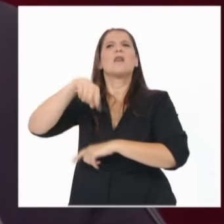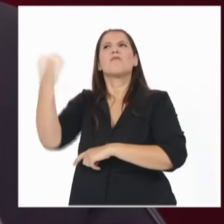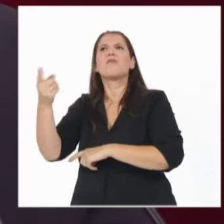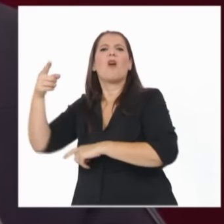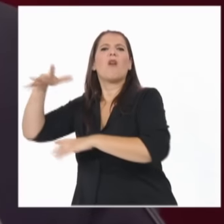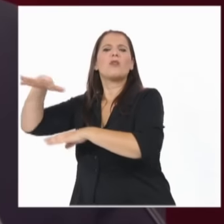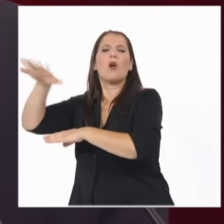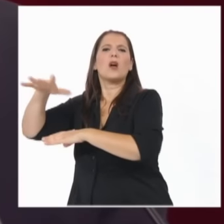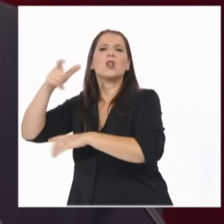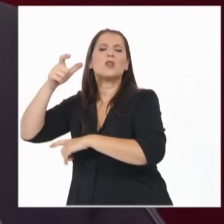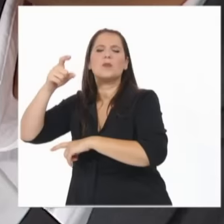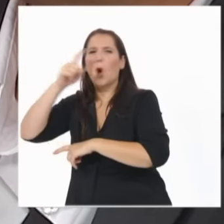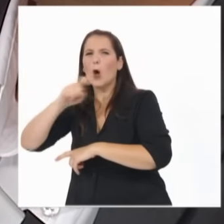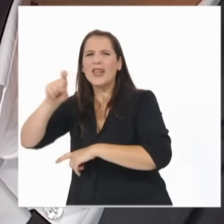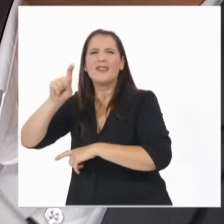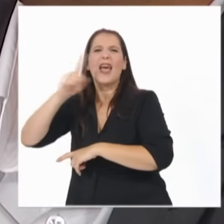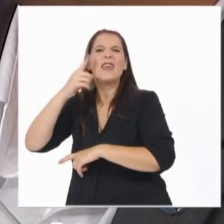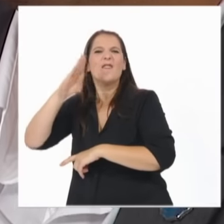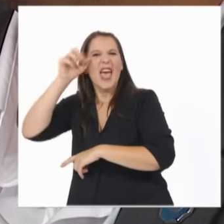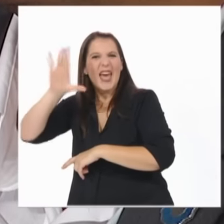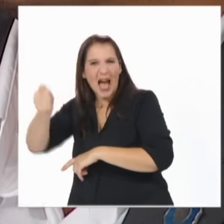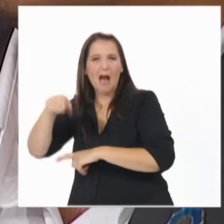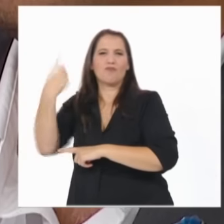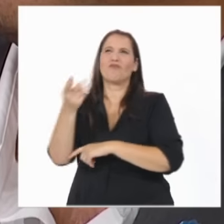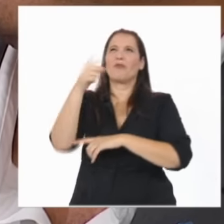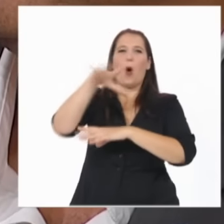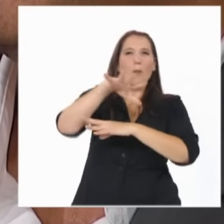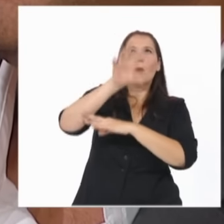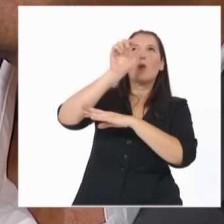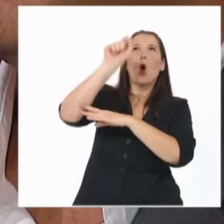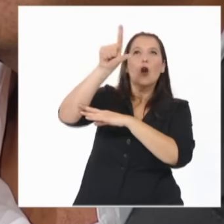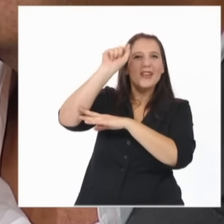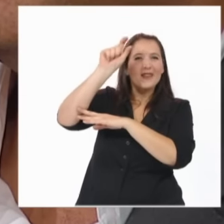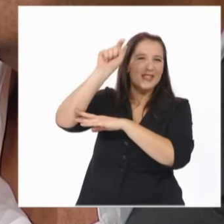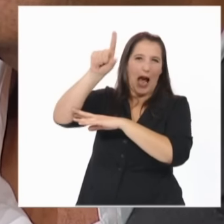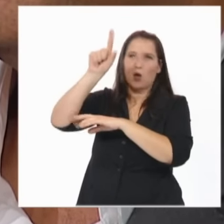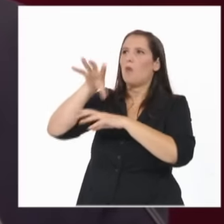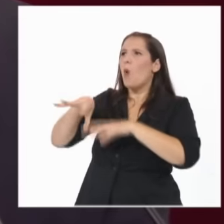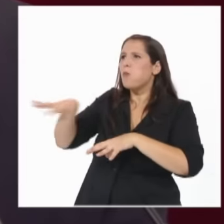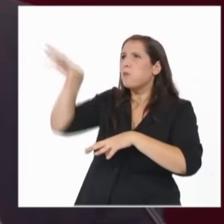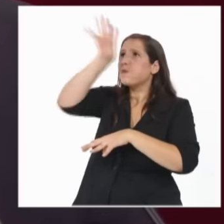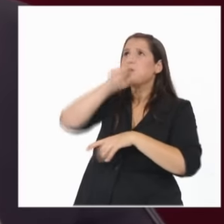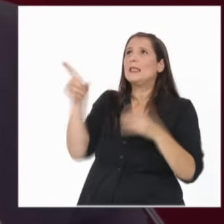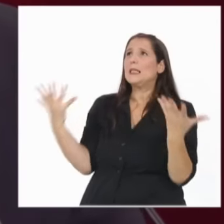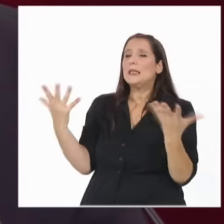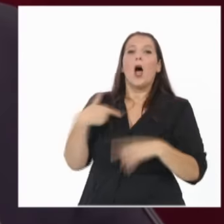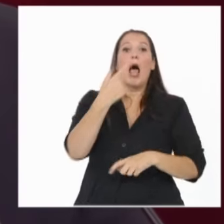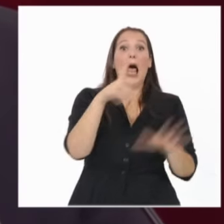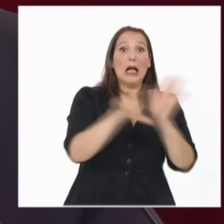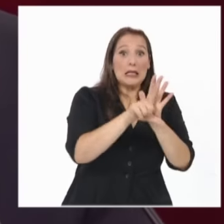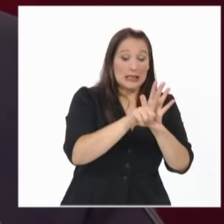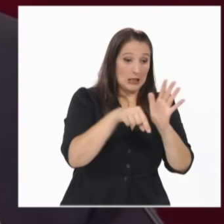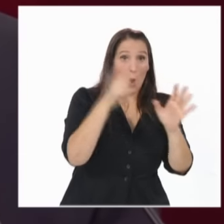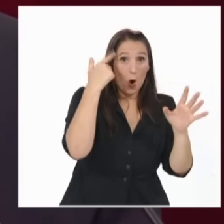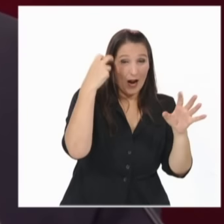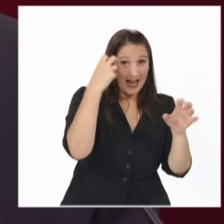Corrientes y el Impenetrable Chaqueño. Espero que este Congreso sancione las leyes para convertir estas áreas en